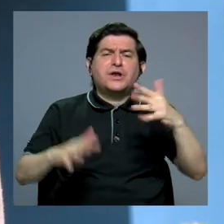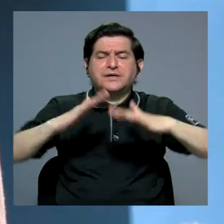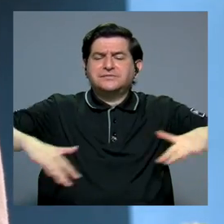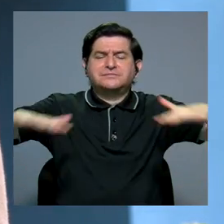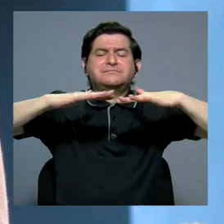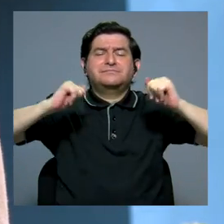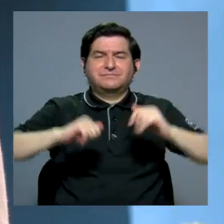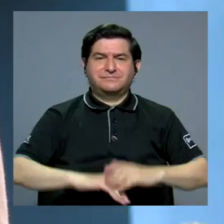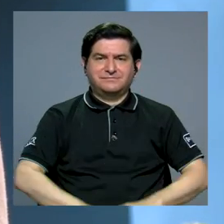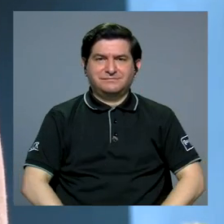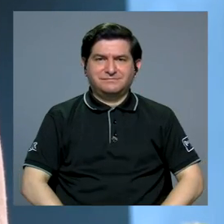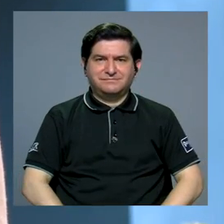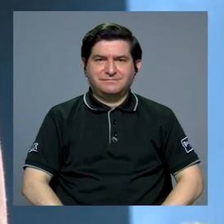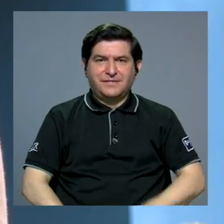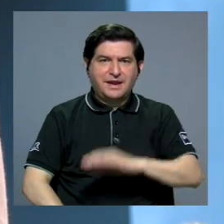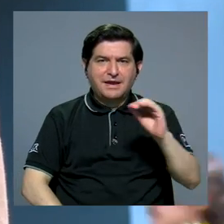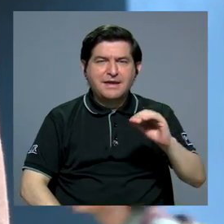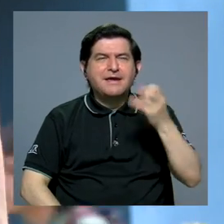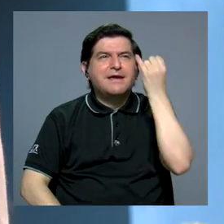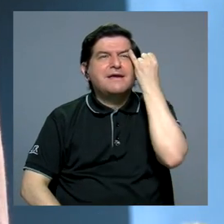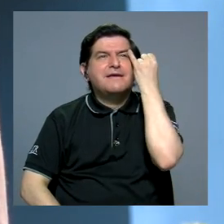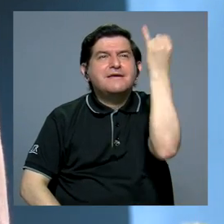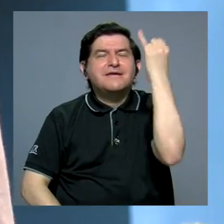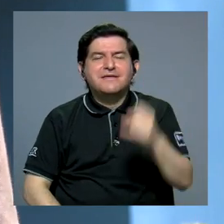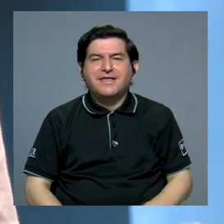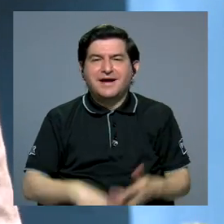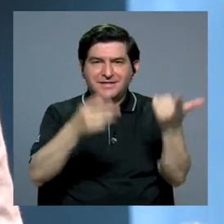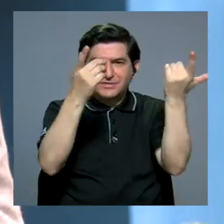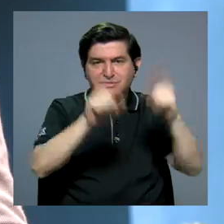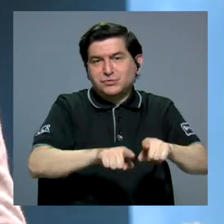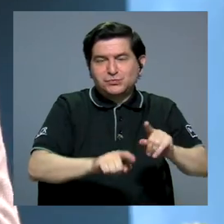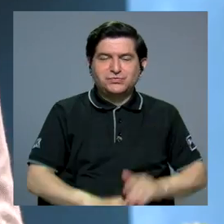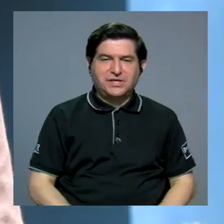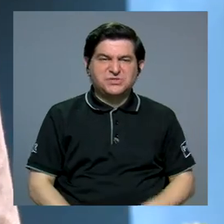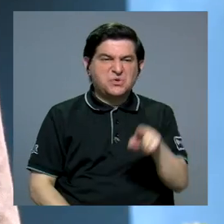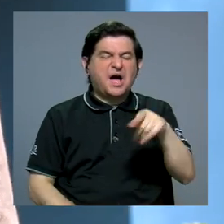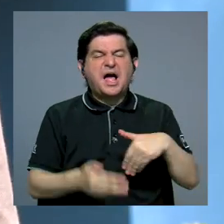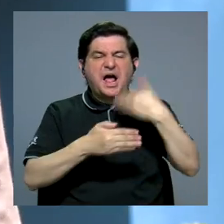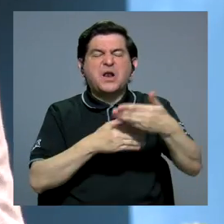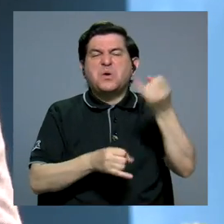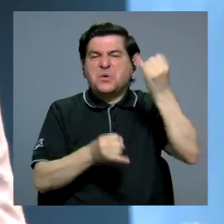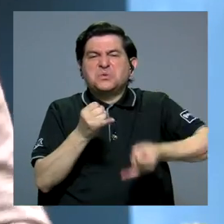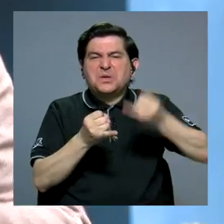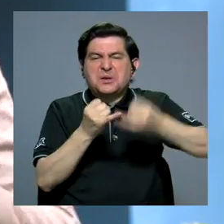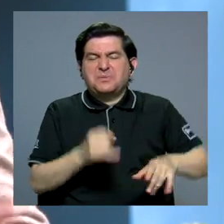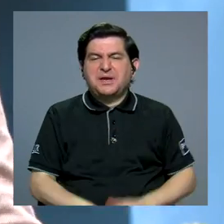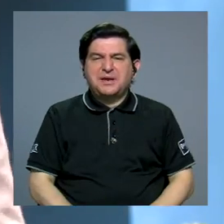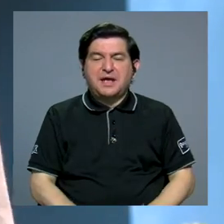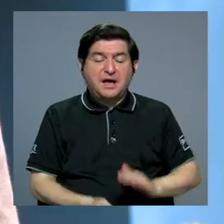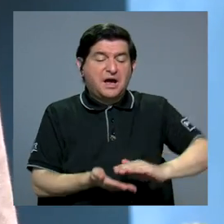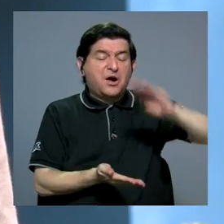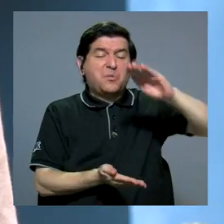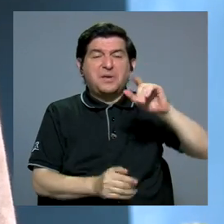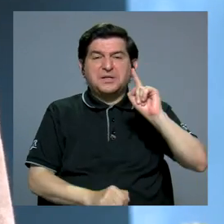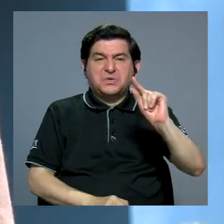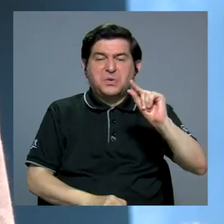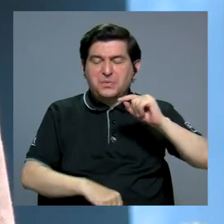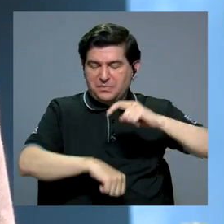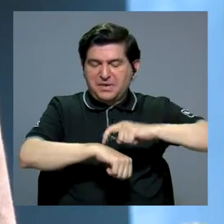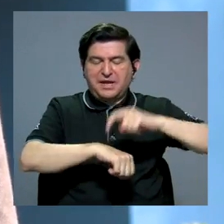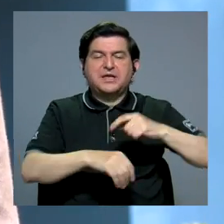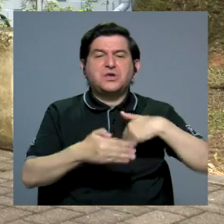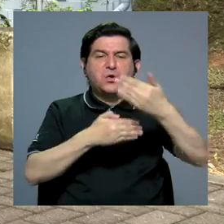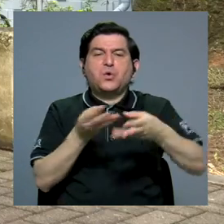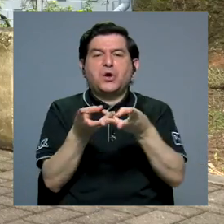también partió de una perspectiva episodica, como que esto iba a pasar, ¿verdad? Que era un pico y que esto iba a pasar y iba a